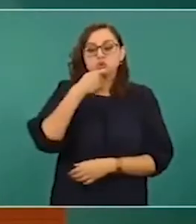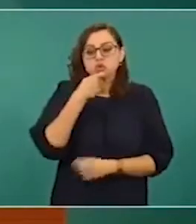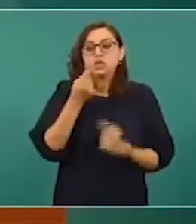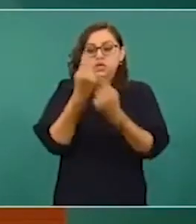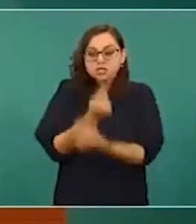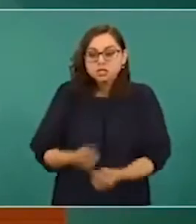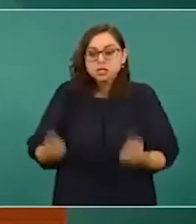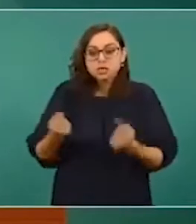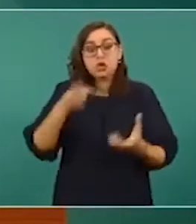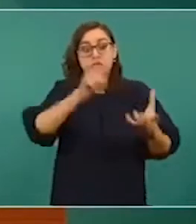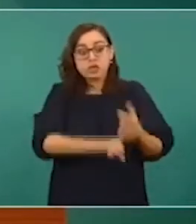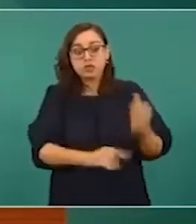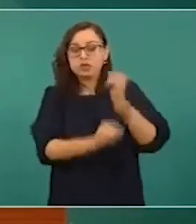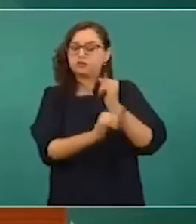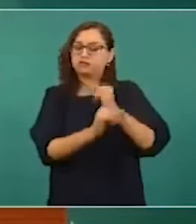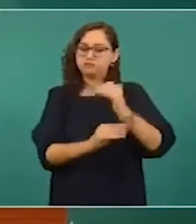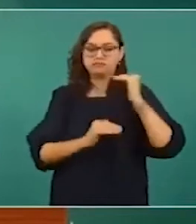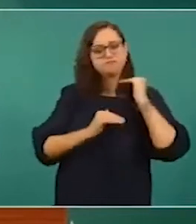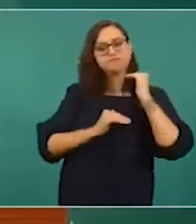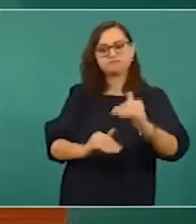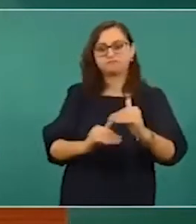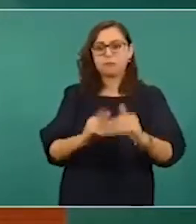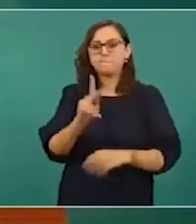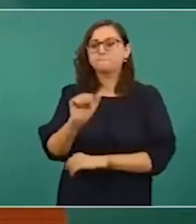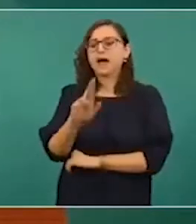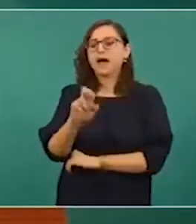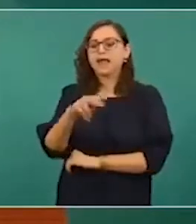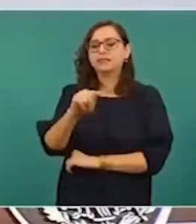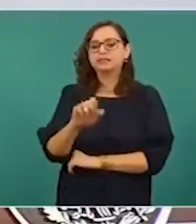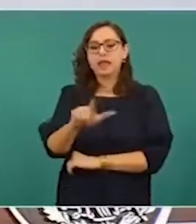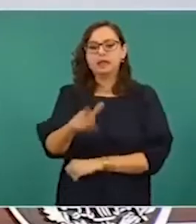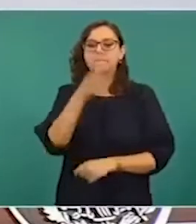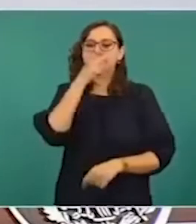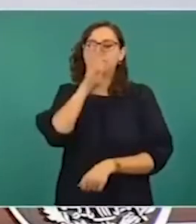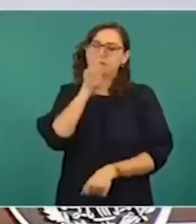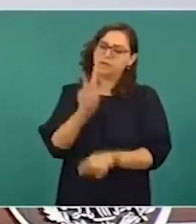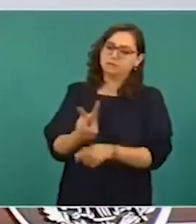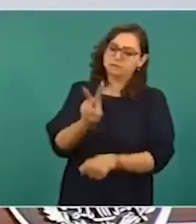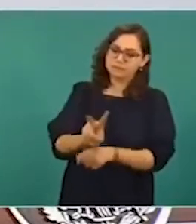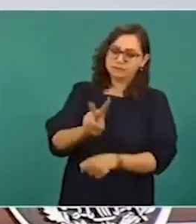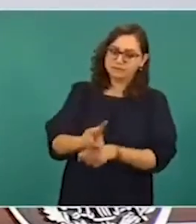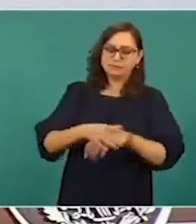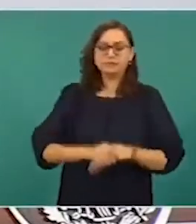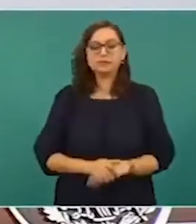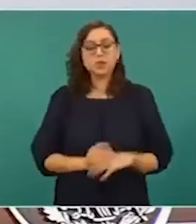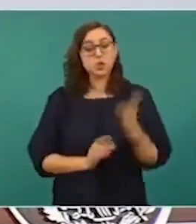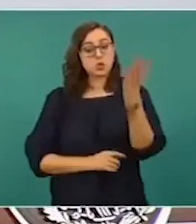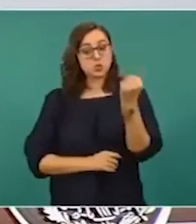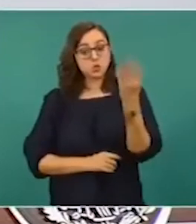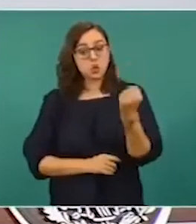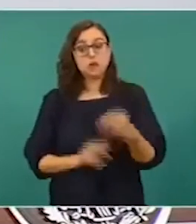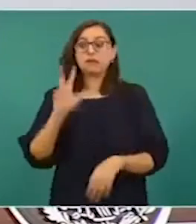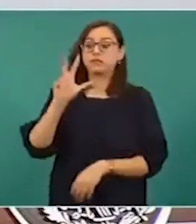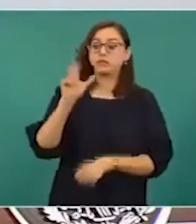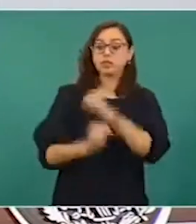los dispositivos, el que llaman control parental. Nueve, en el caso de los menores de edad,